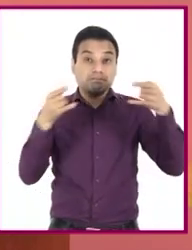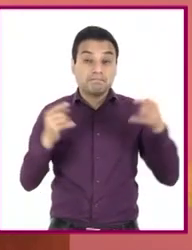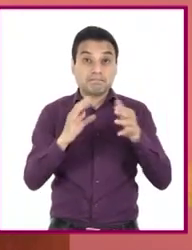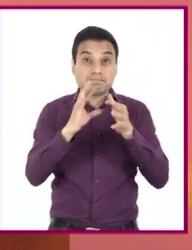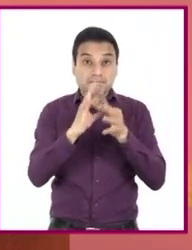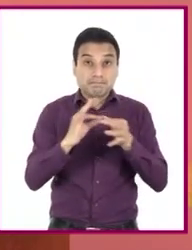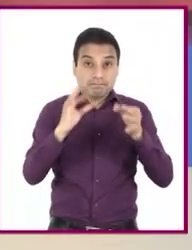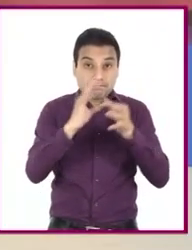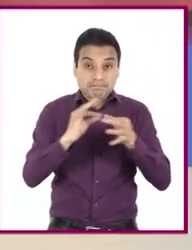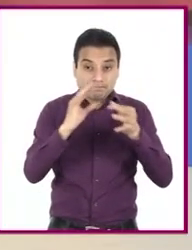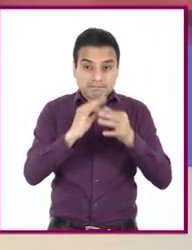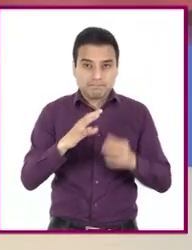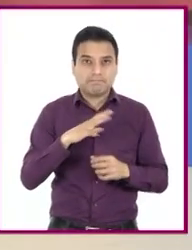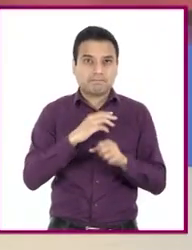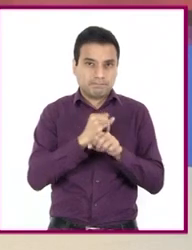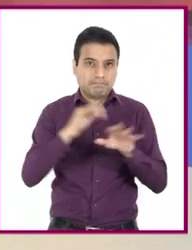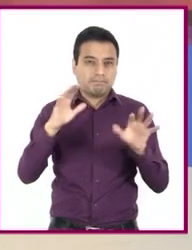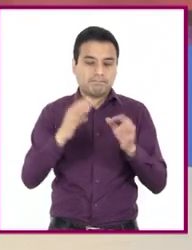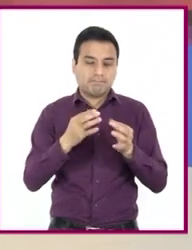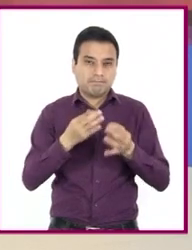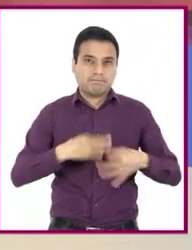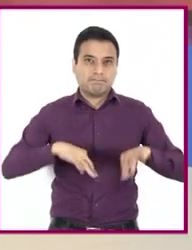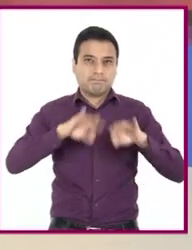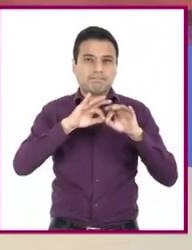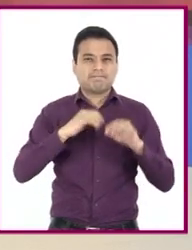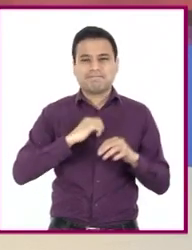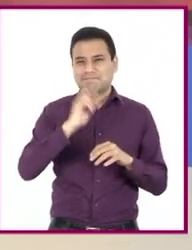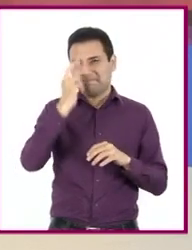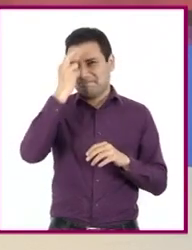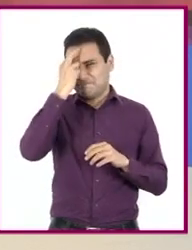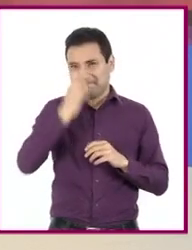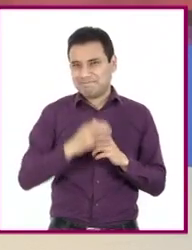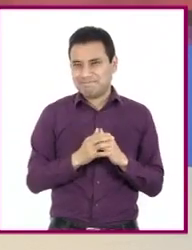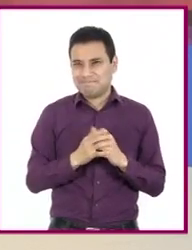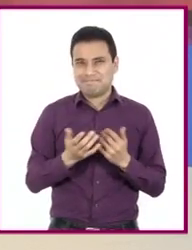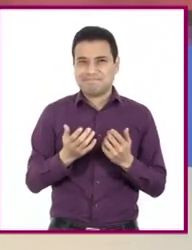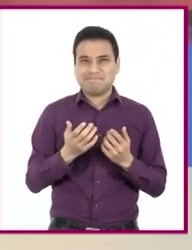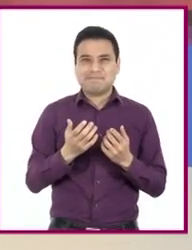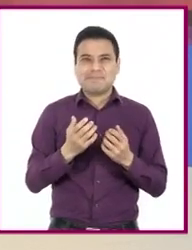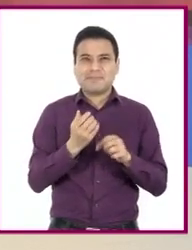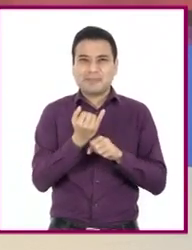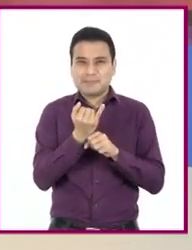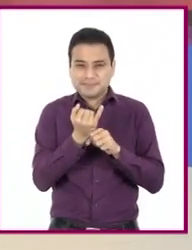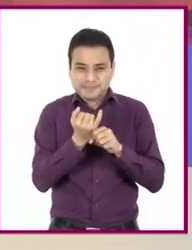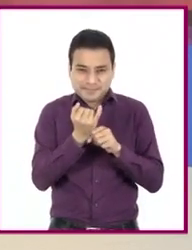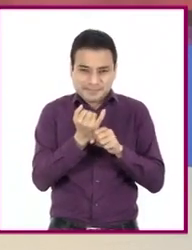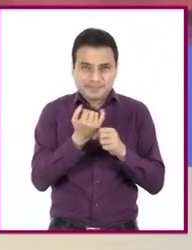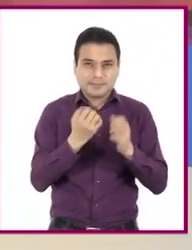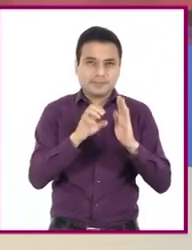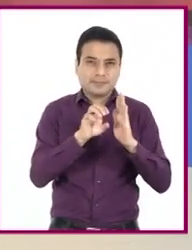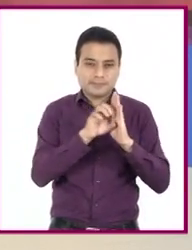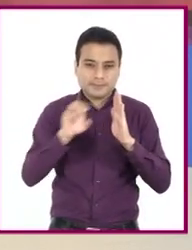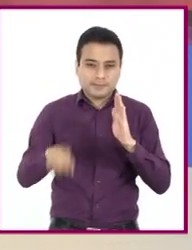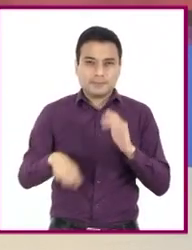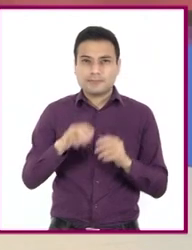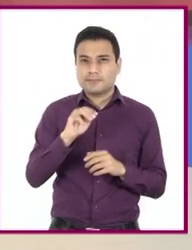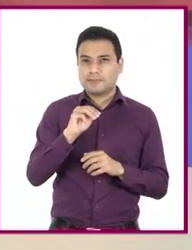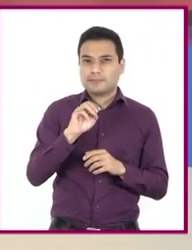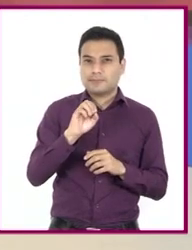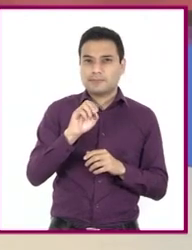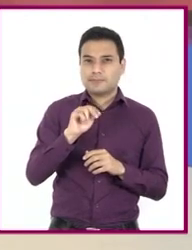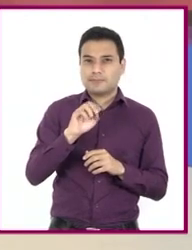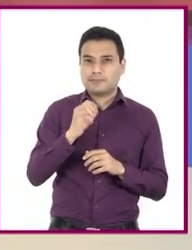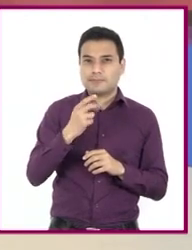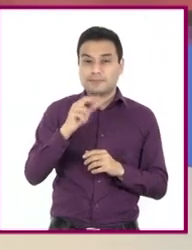información importante. Maestra, yo recuerdo que al final de cualquier trabajo de investigación como las monografías, es necesario